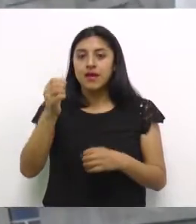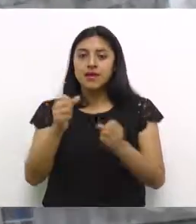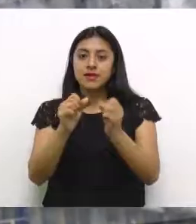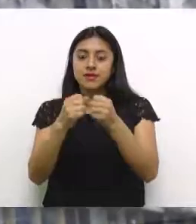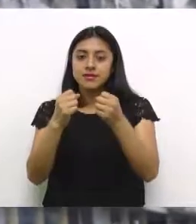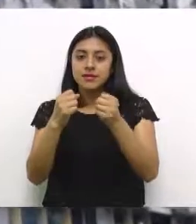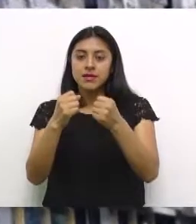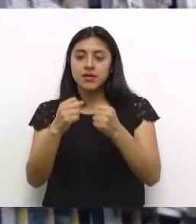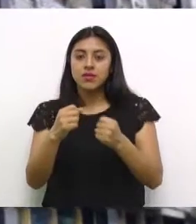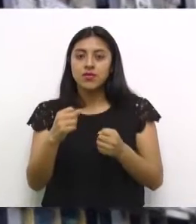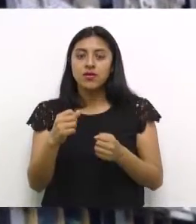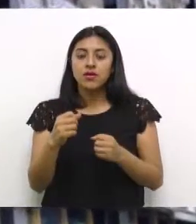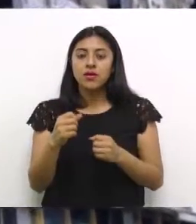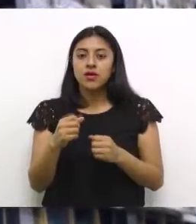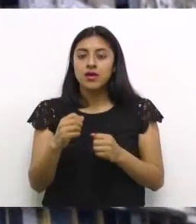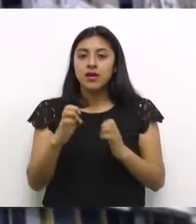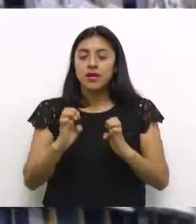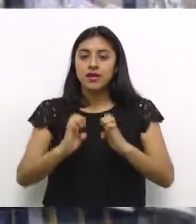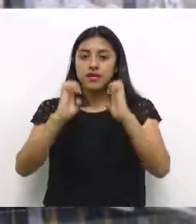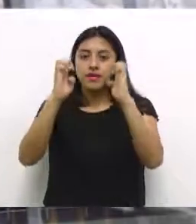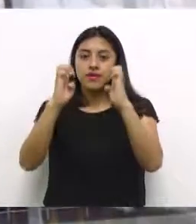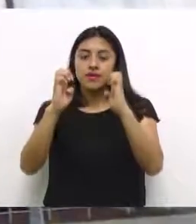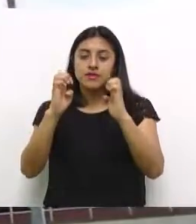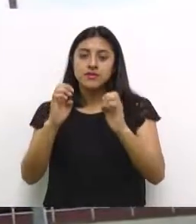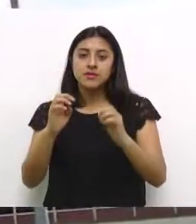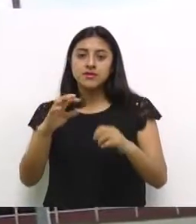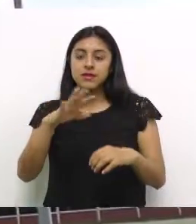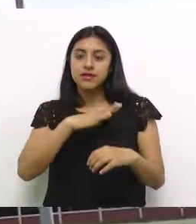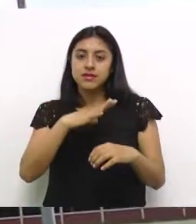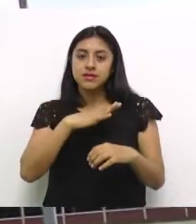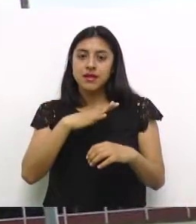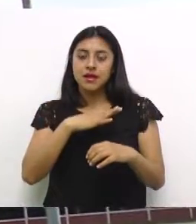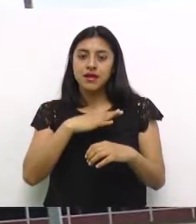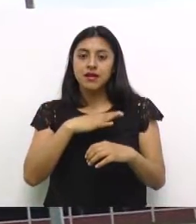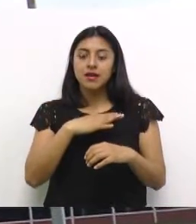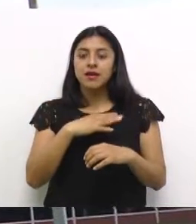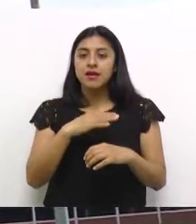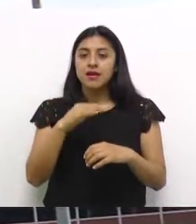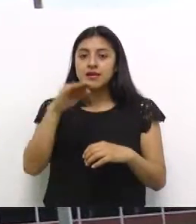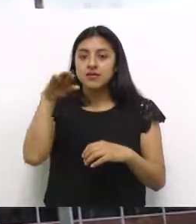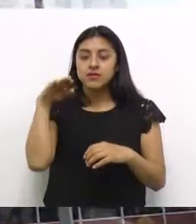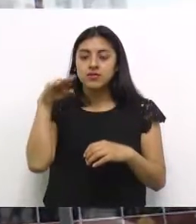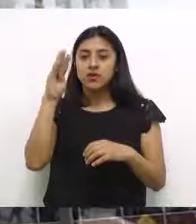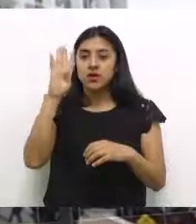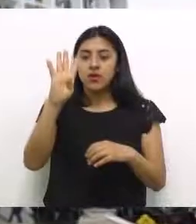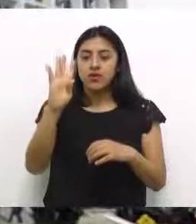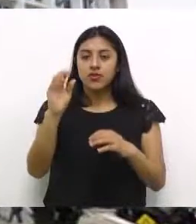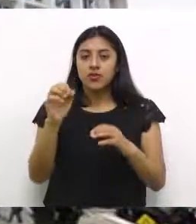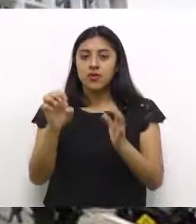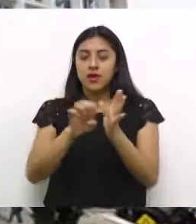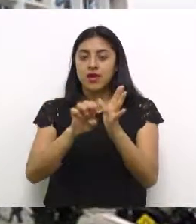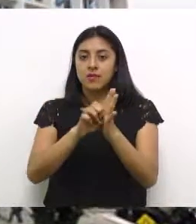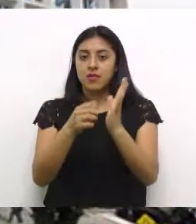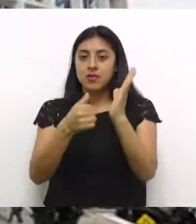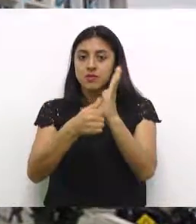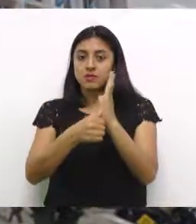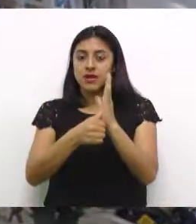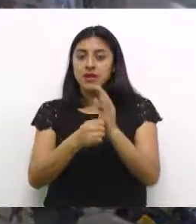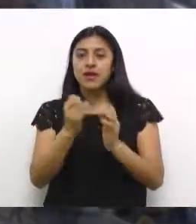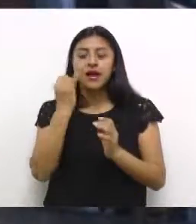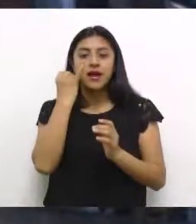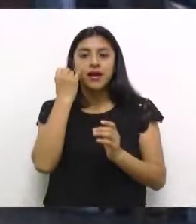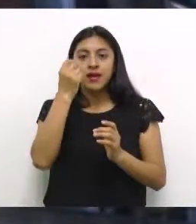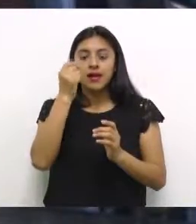Guatemala, Crédito Hipotecario Nacional, Instituto Guatemalteco de Seguridad Social Ix, Municipalidad de Guatemala,